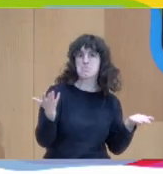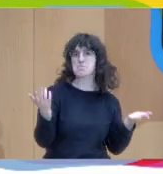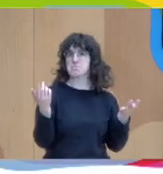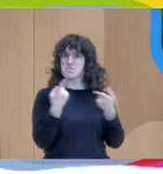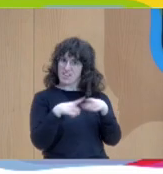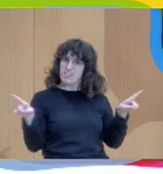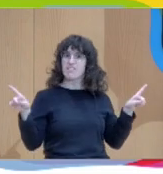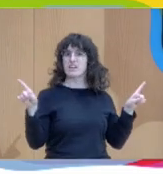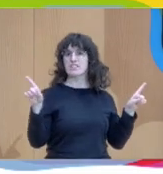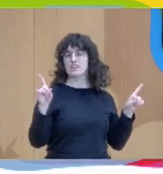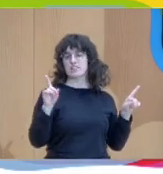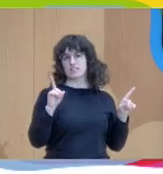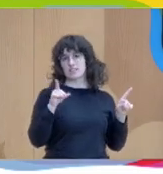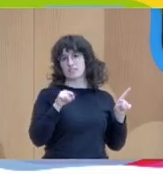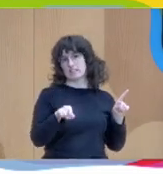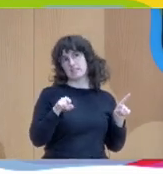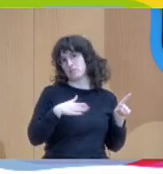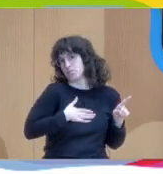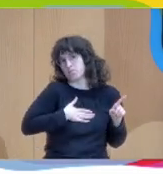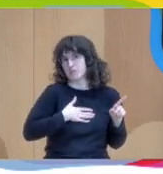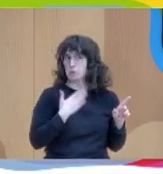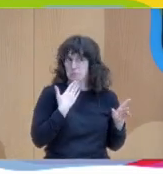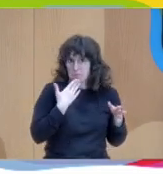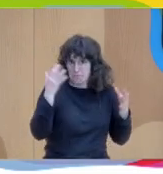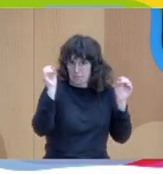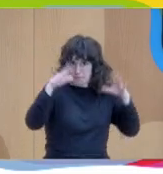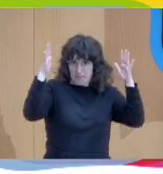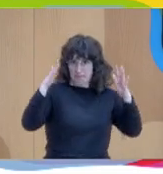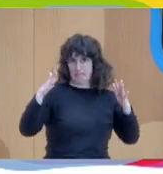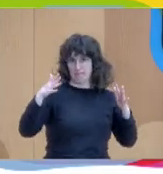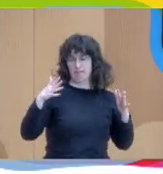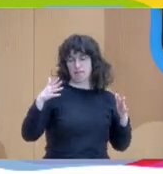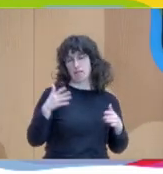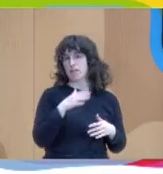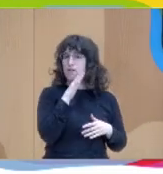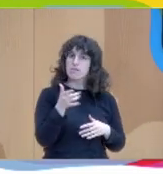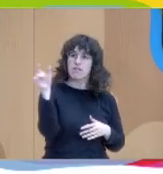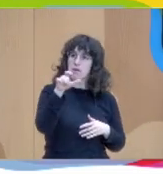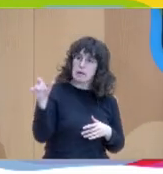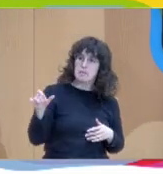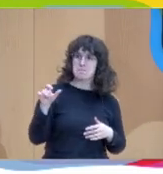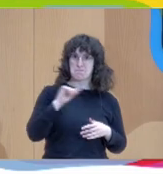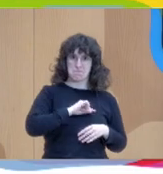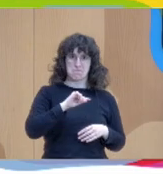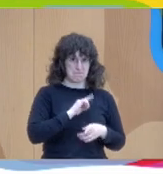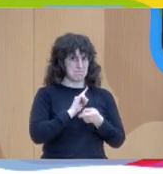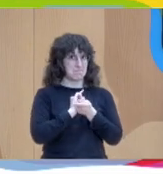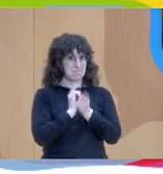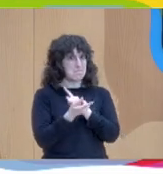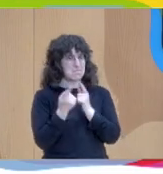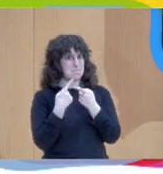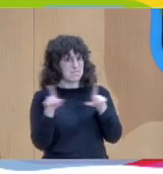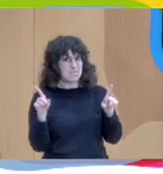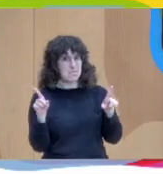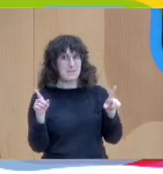realmente para mí eso ha sido como magia ¿no? Las personas se sentían de otra manera revisaban lo que